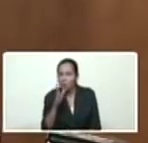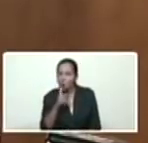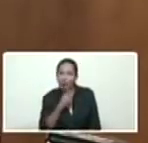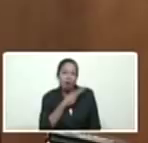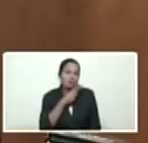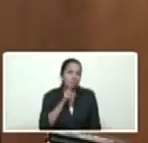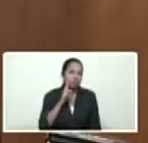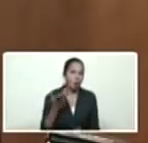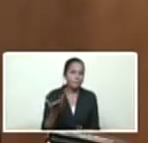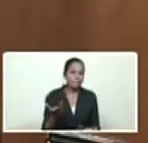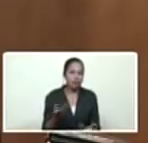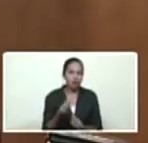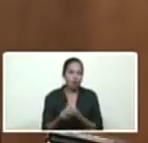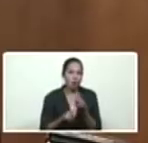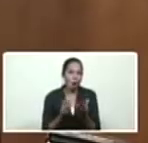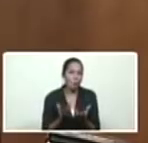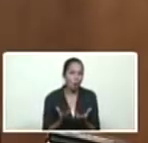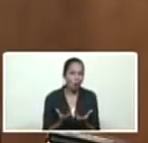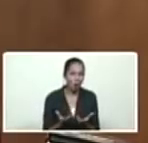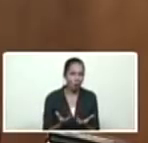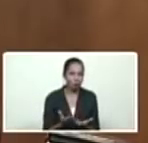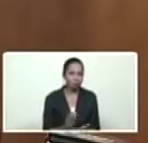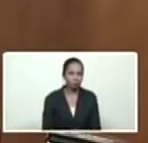nombre, no tiene nombre,